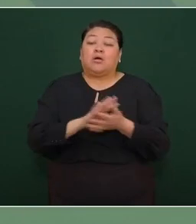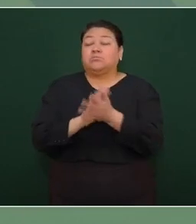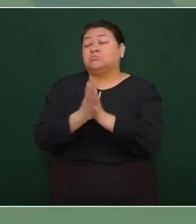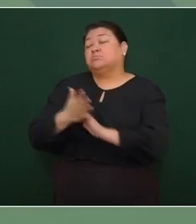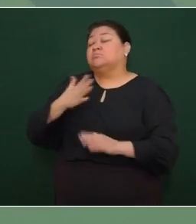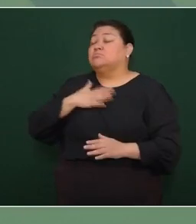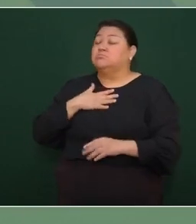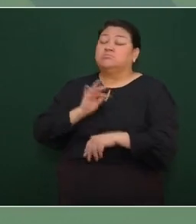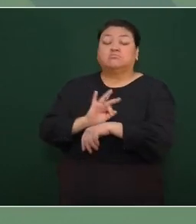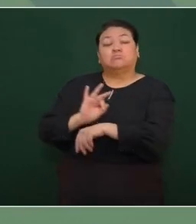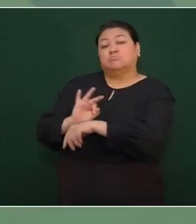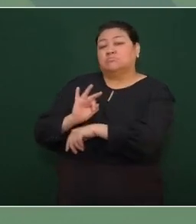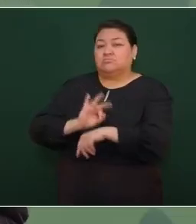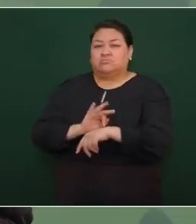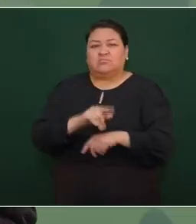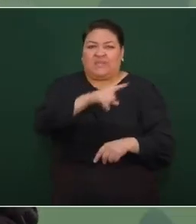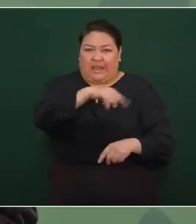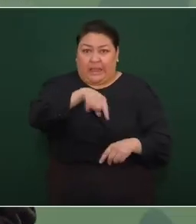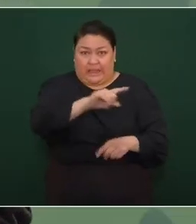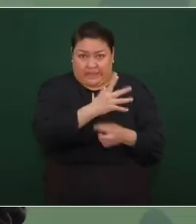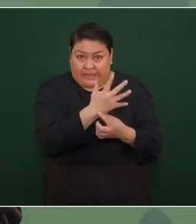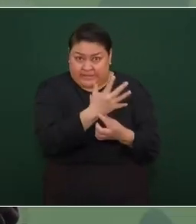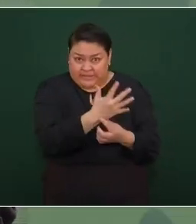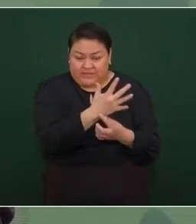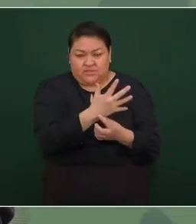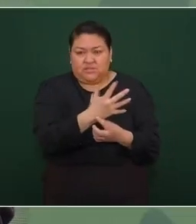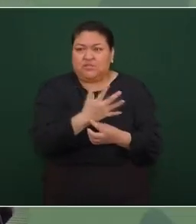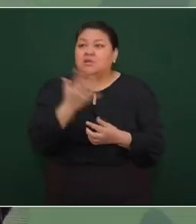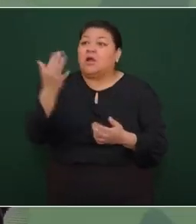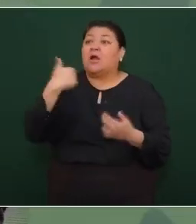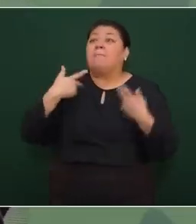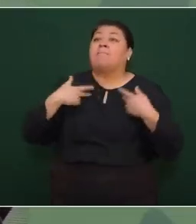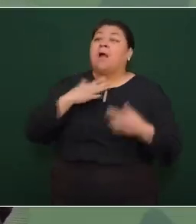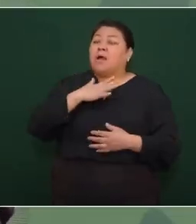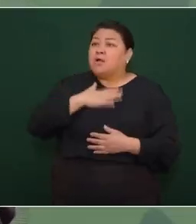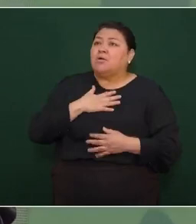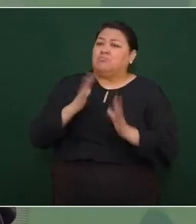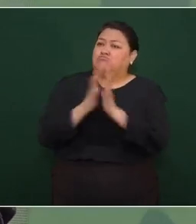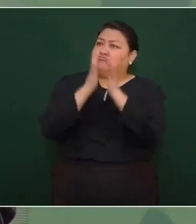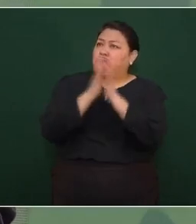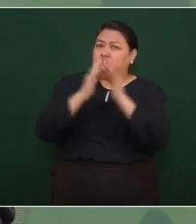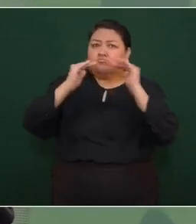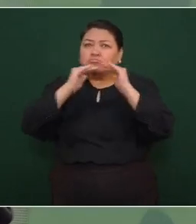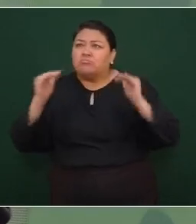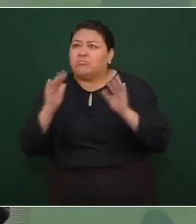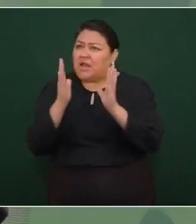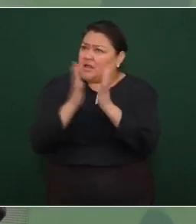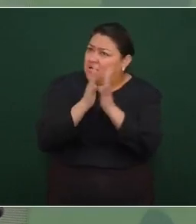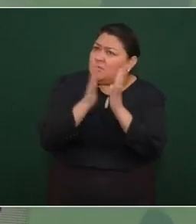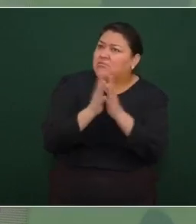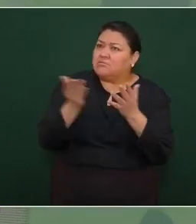Dicen, vamos a defender nuestra democracia. ¿Cuál es